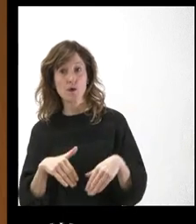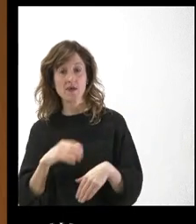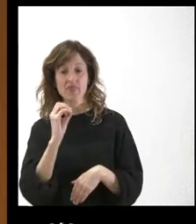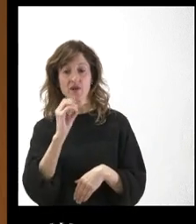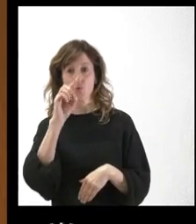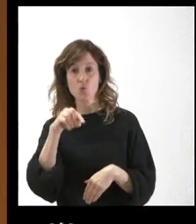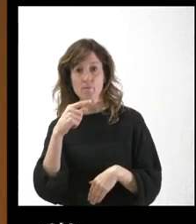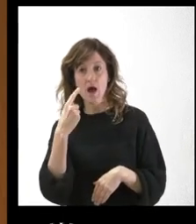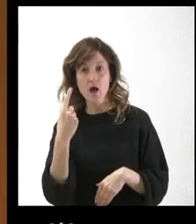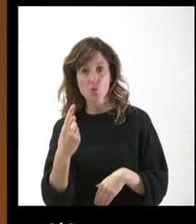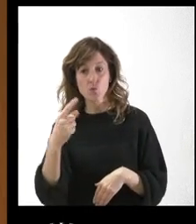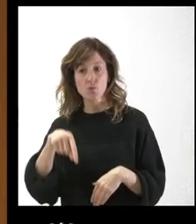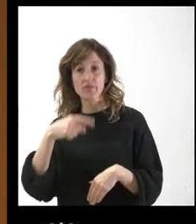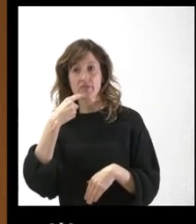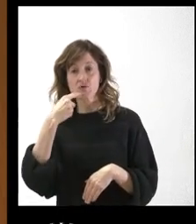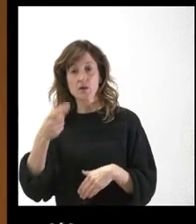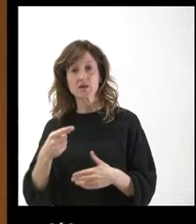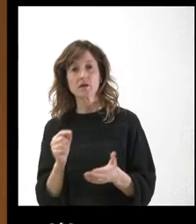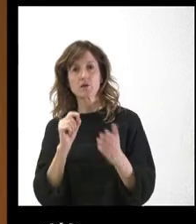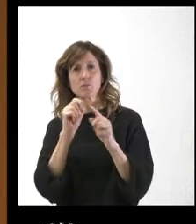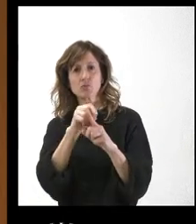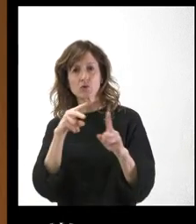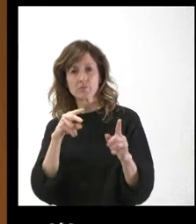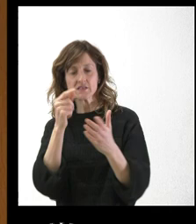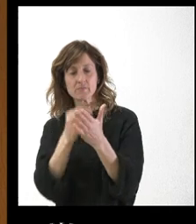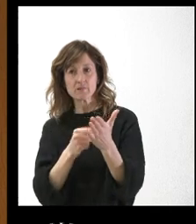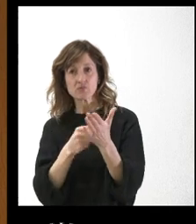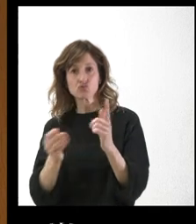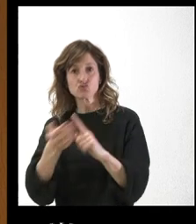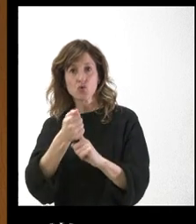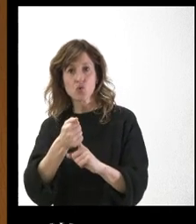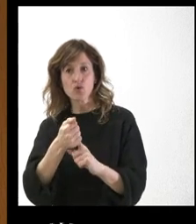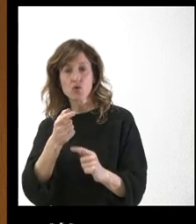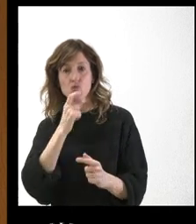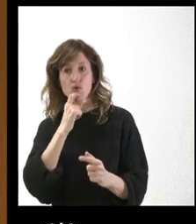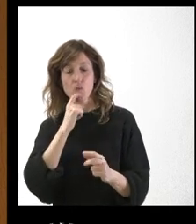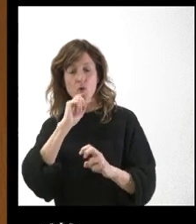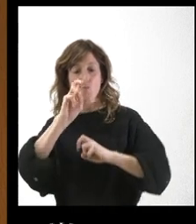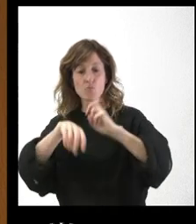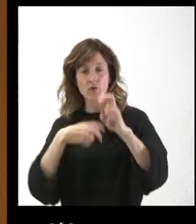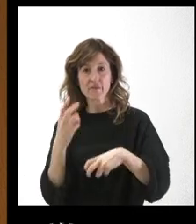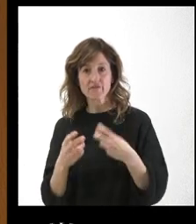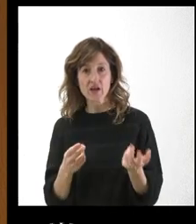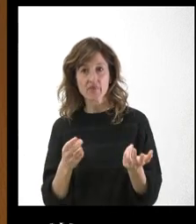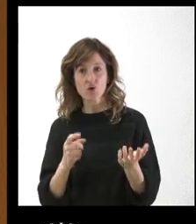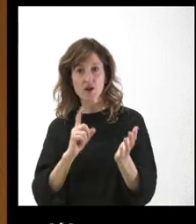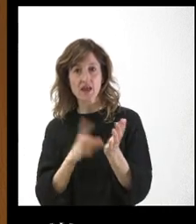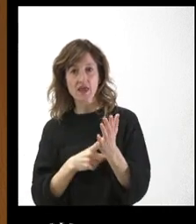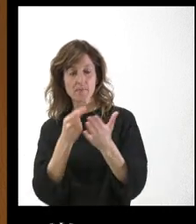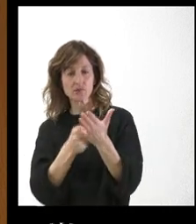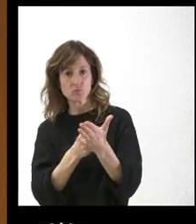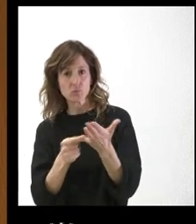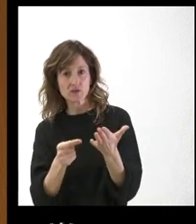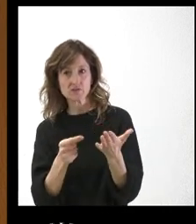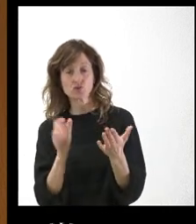,1 que se ha fijado aquí? Eso, desde el punto de vista presupuestario, ¿cómo se solventaría? ¿Habría que modificar después la ley de presupuestos?